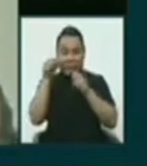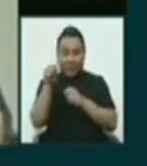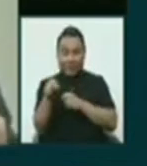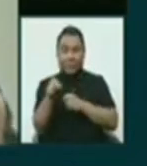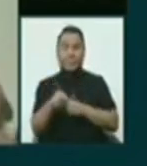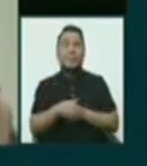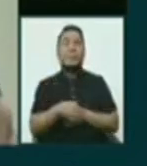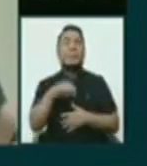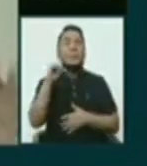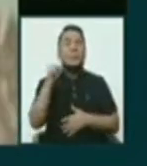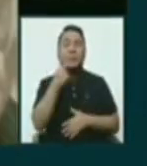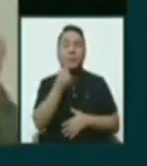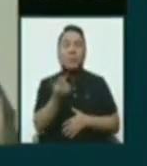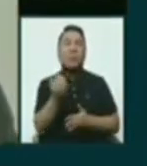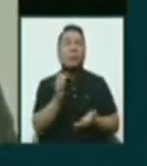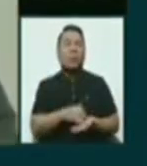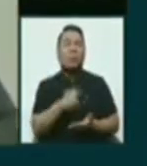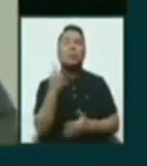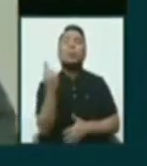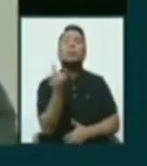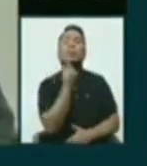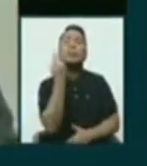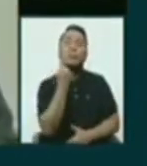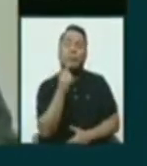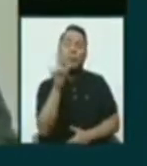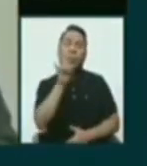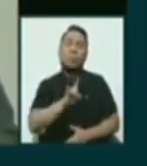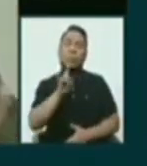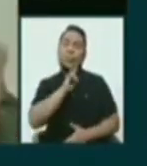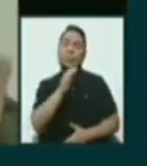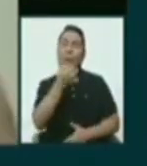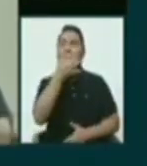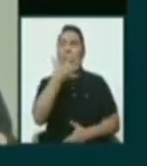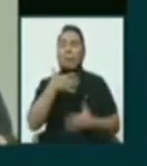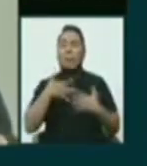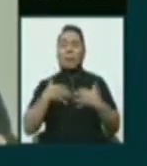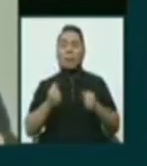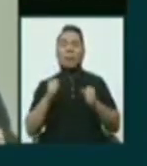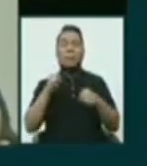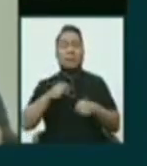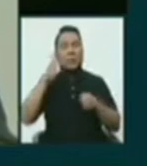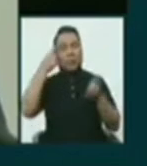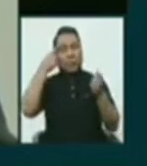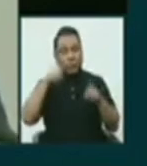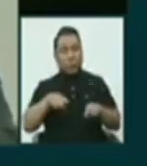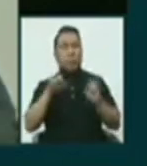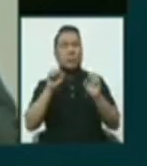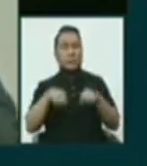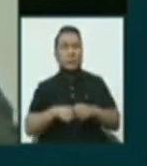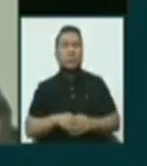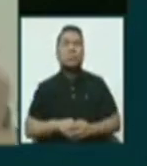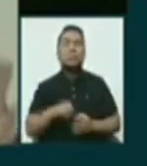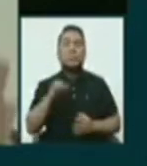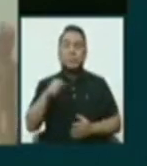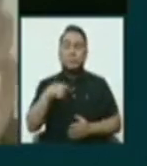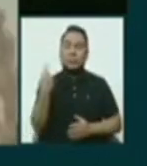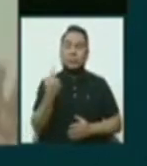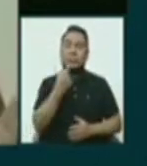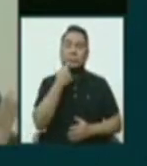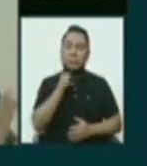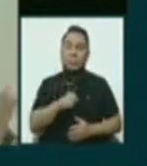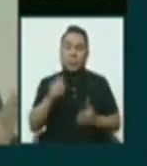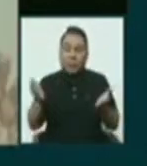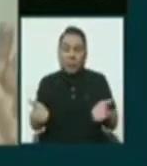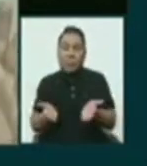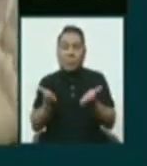con tal que sea, como se vuelve a decir, para el uso medicinal, estamos de acuerdo. Eso sí. Y vamos, como decir, a